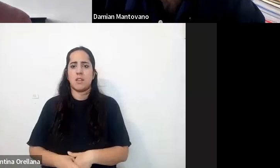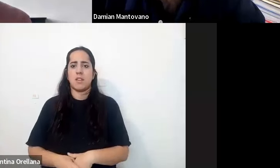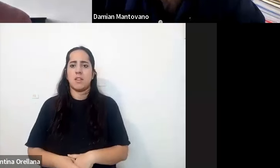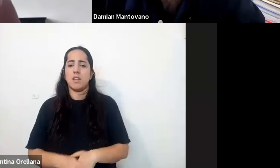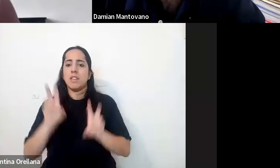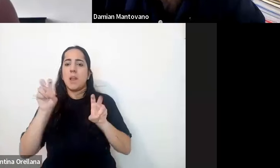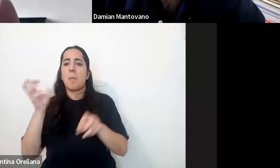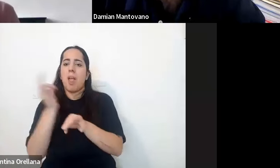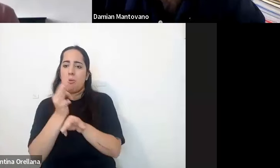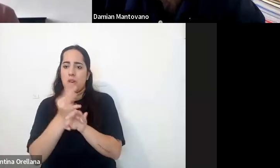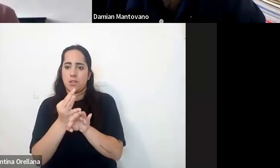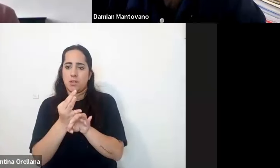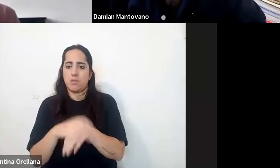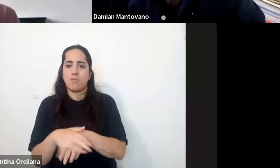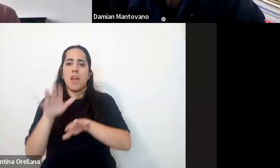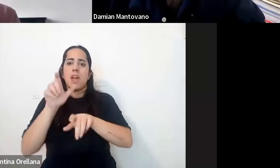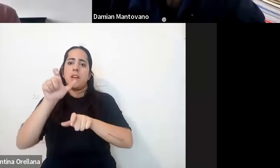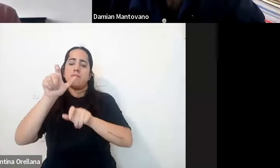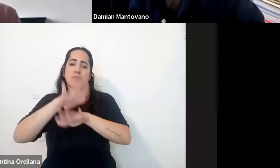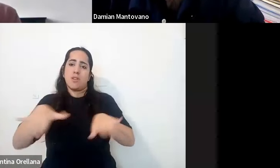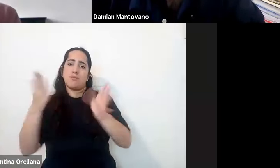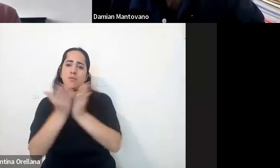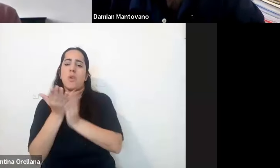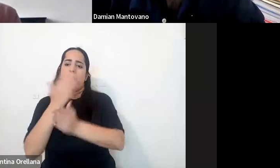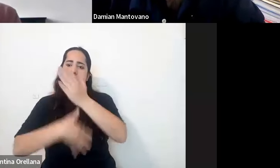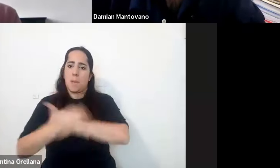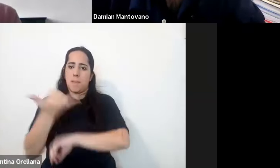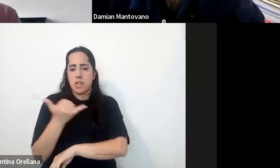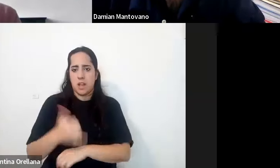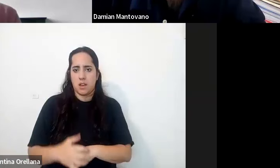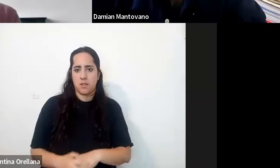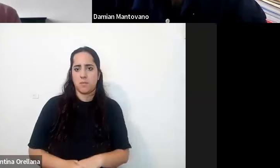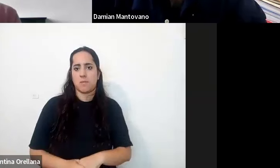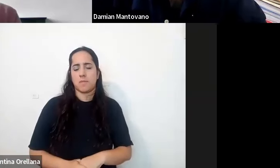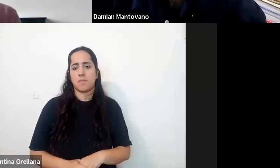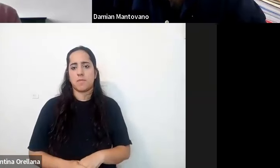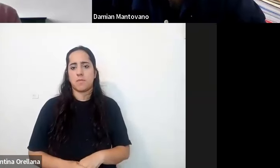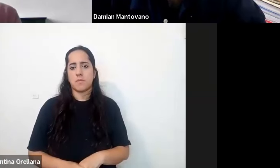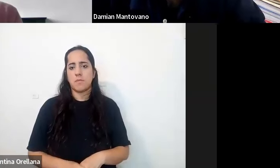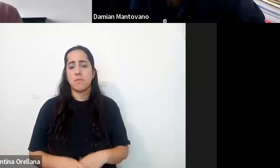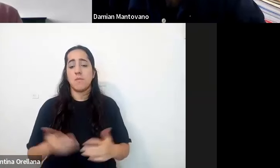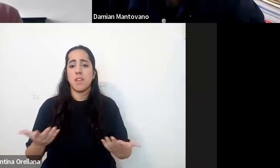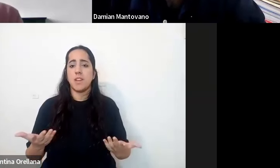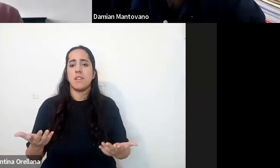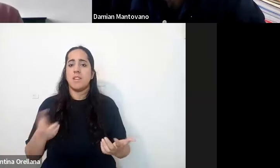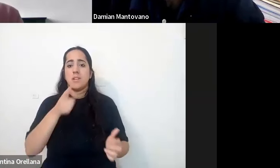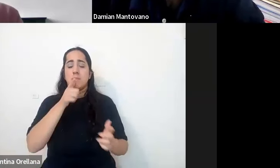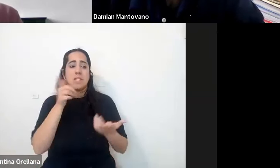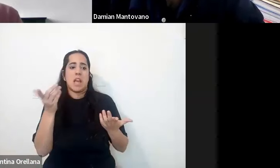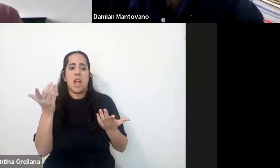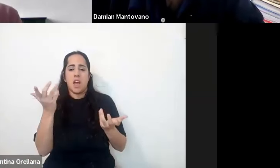de los estudiantes con discapacidad que muchas veces parecerían que no están en el sistema